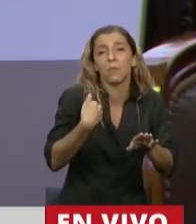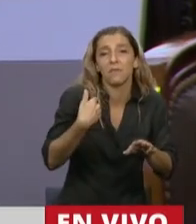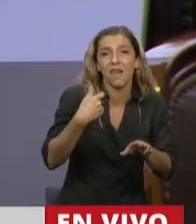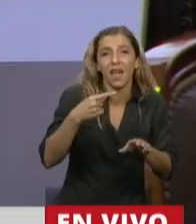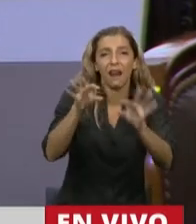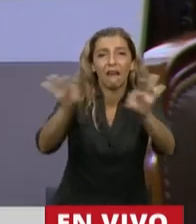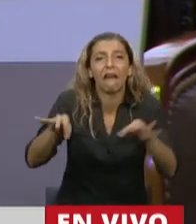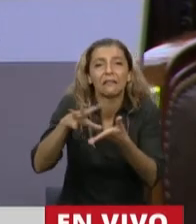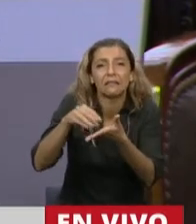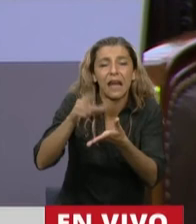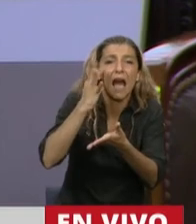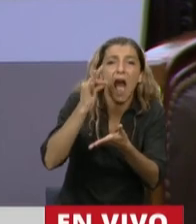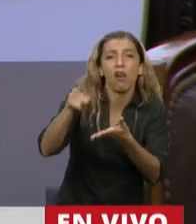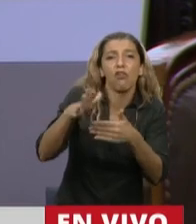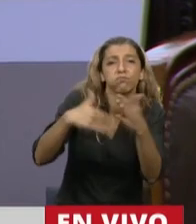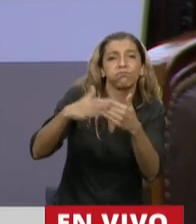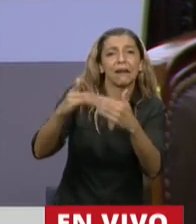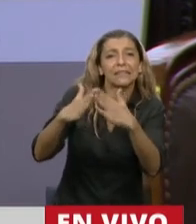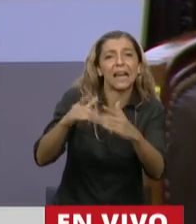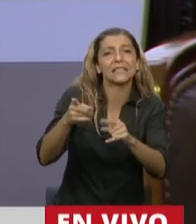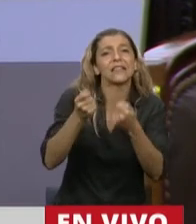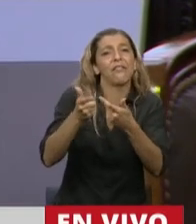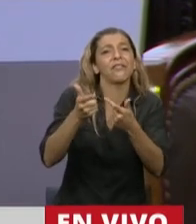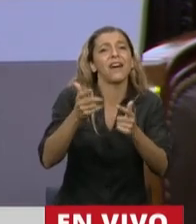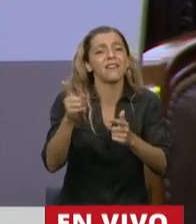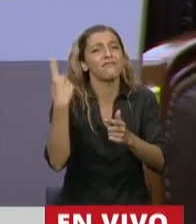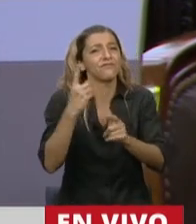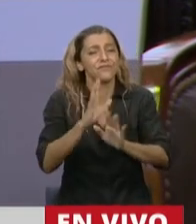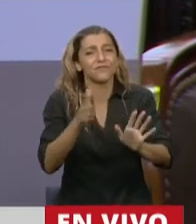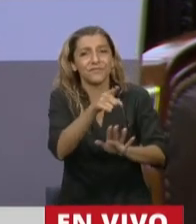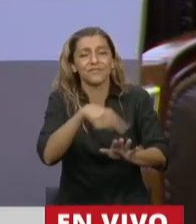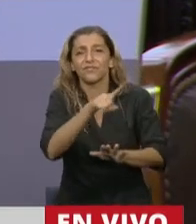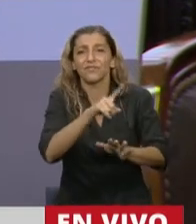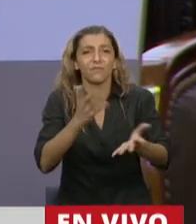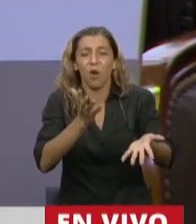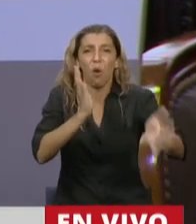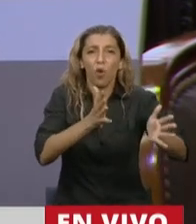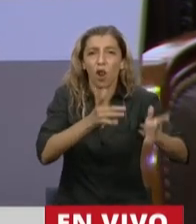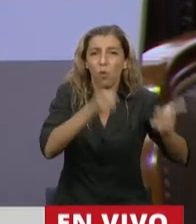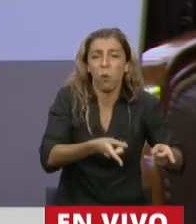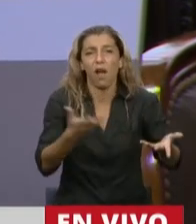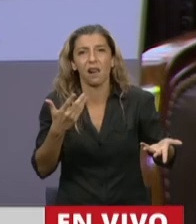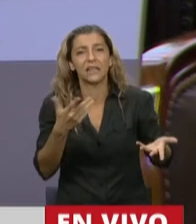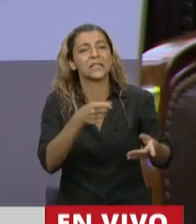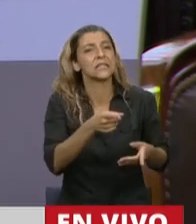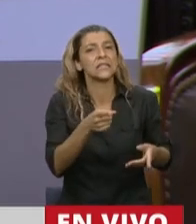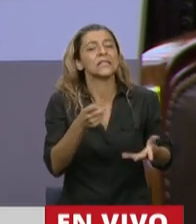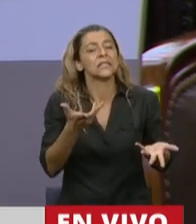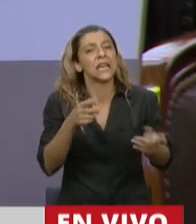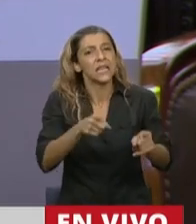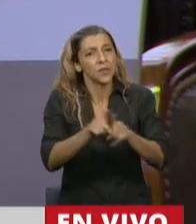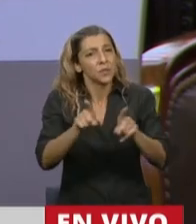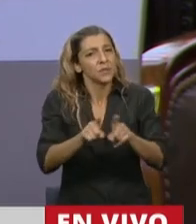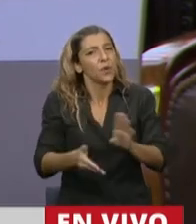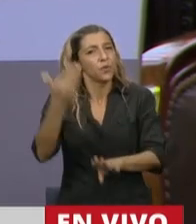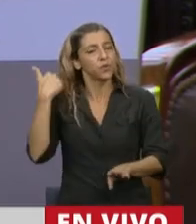tierra, para que ese sea su lugar en el mundo, para que ahí transcurran sus vidas, para que ahí puedan acceder a eso que don Ramón Carrillo,